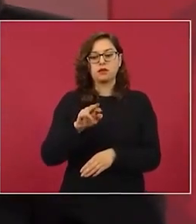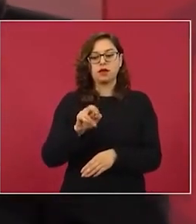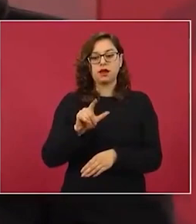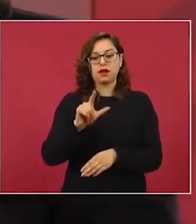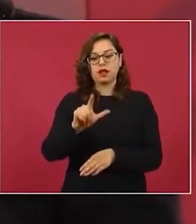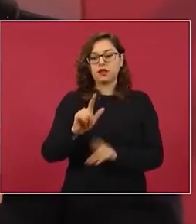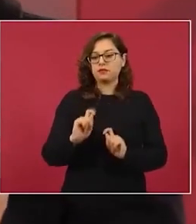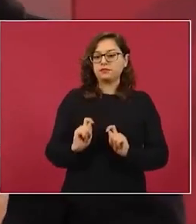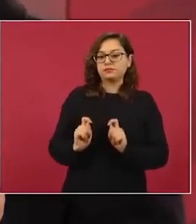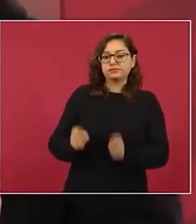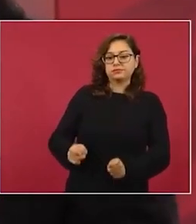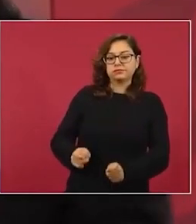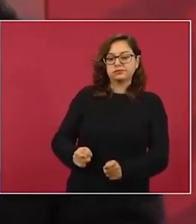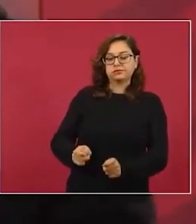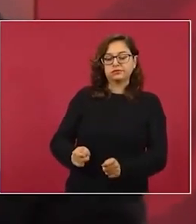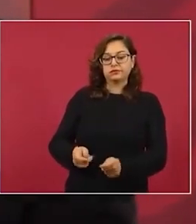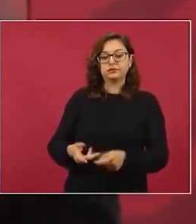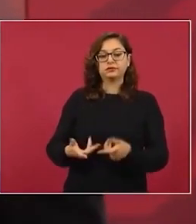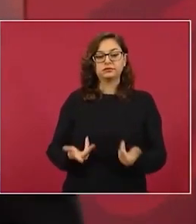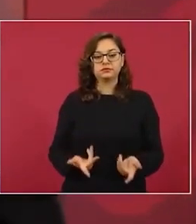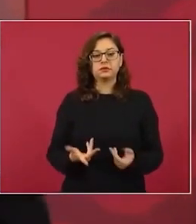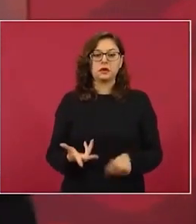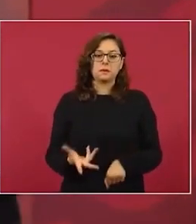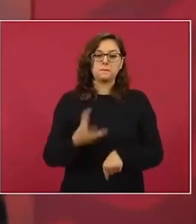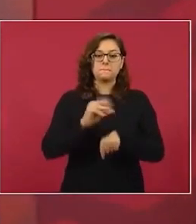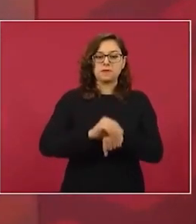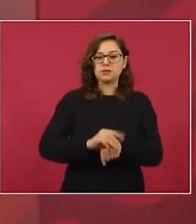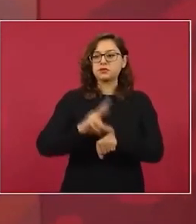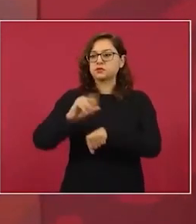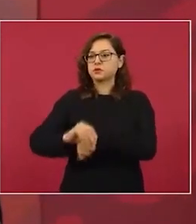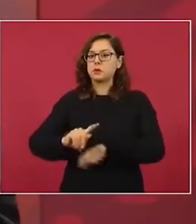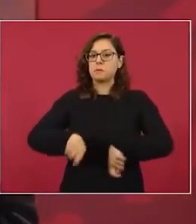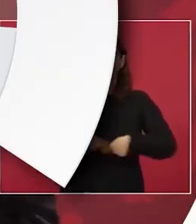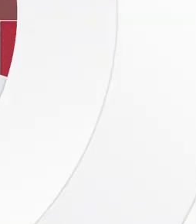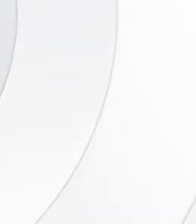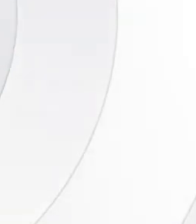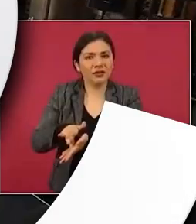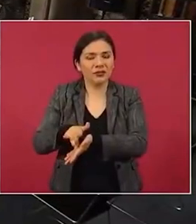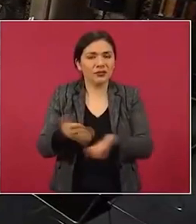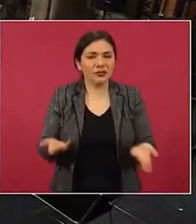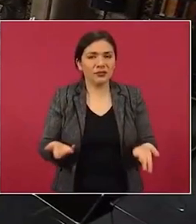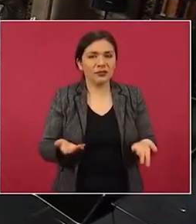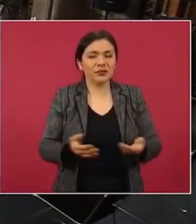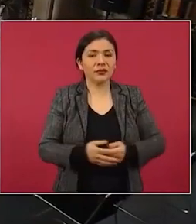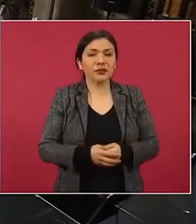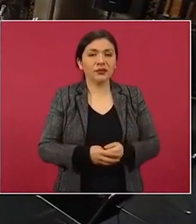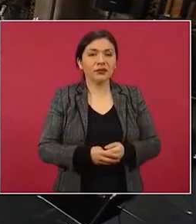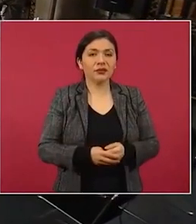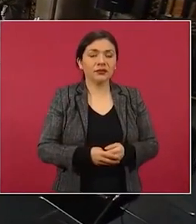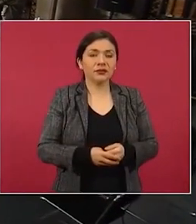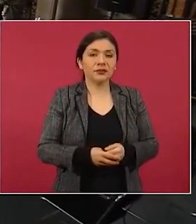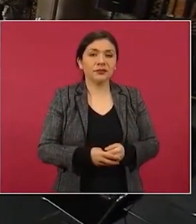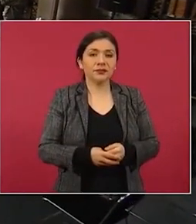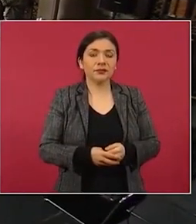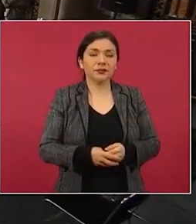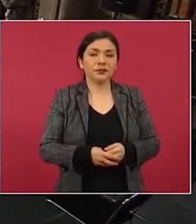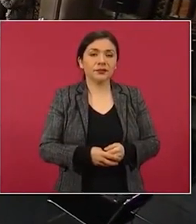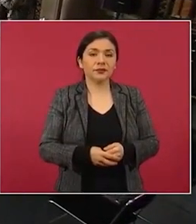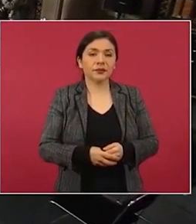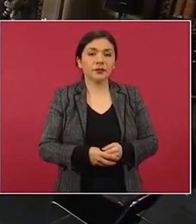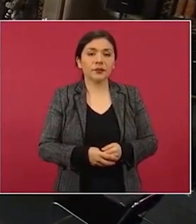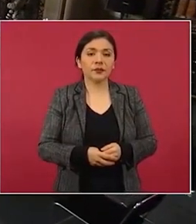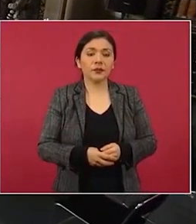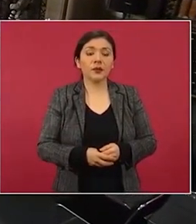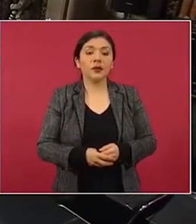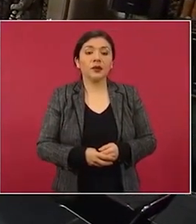Con concesiones, incluso, y como no